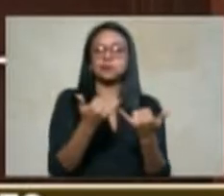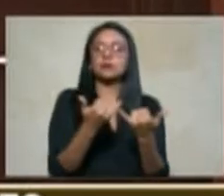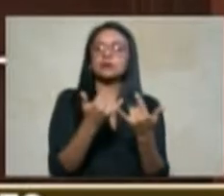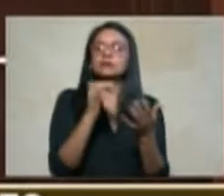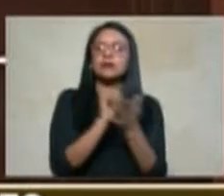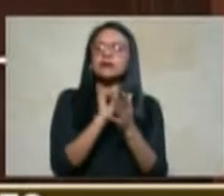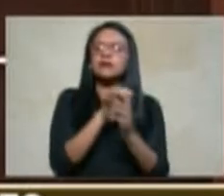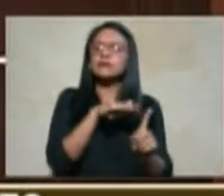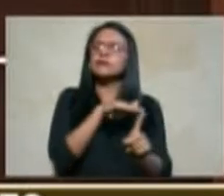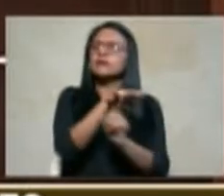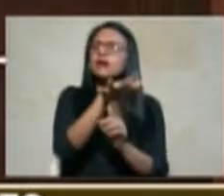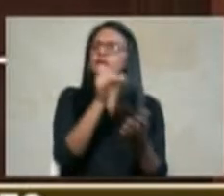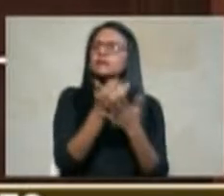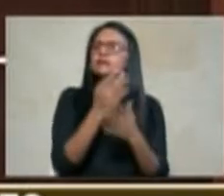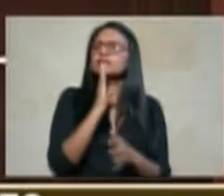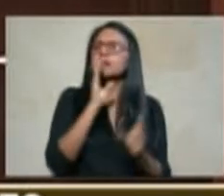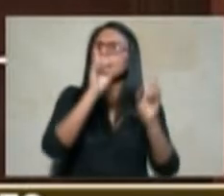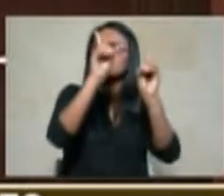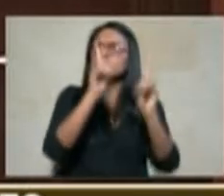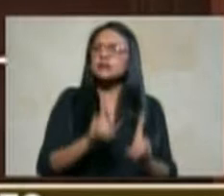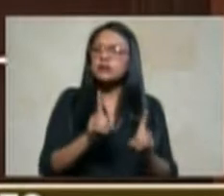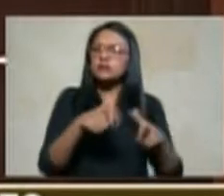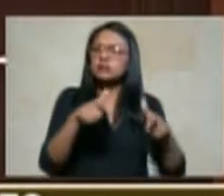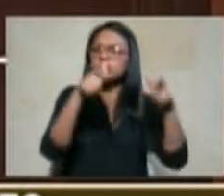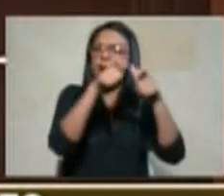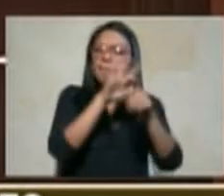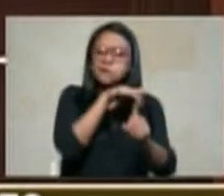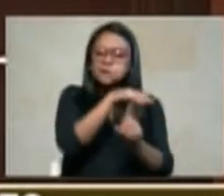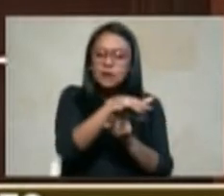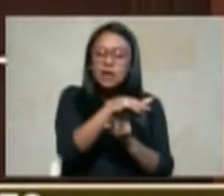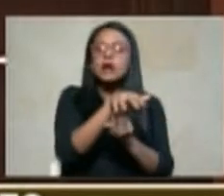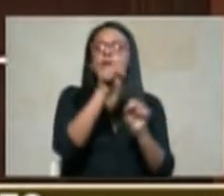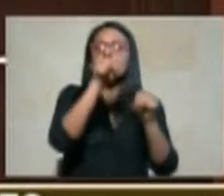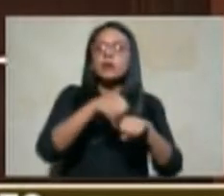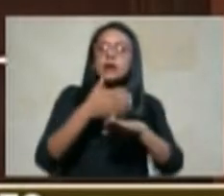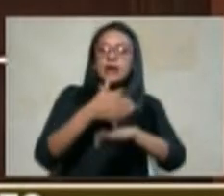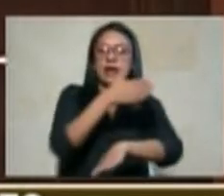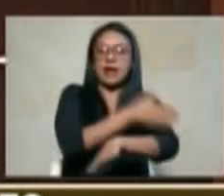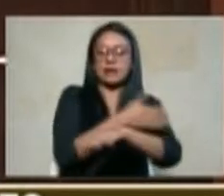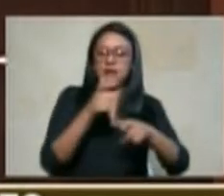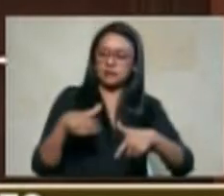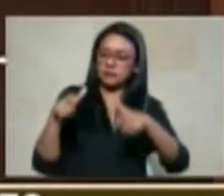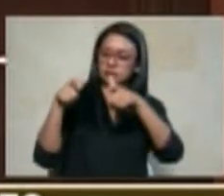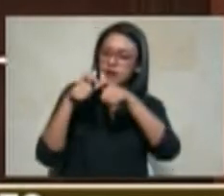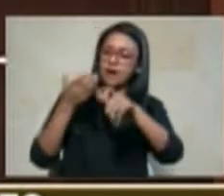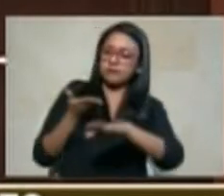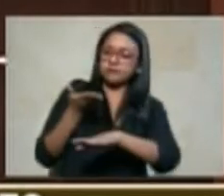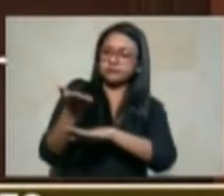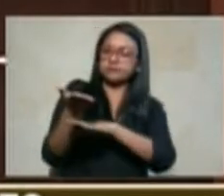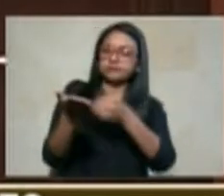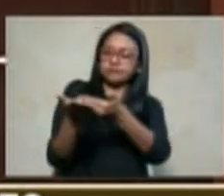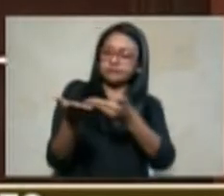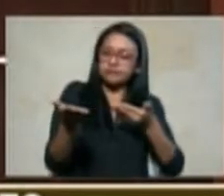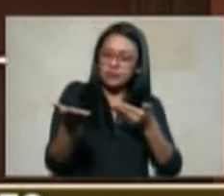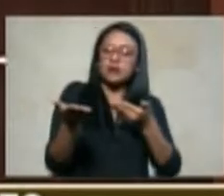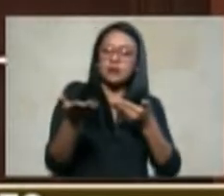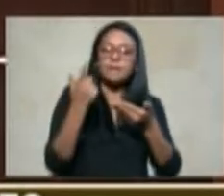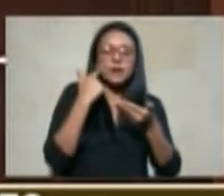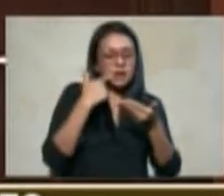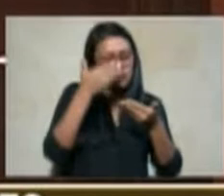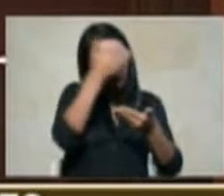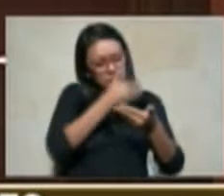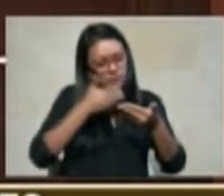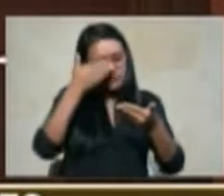del tribunal puede solicitar ante la corte suprema de justicia la revisión del fallo y por